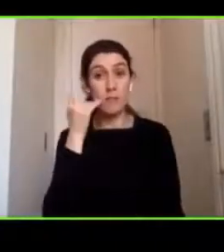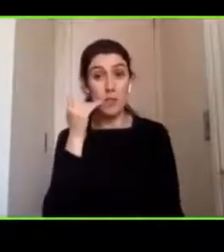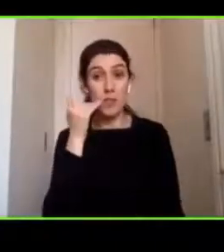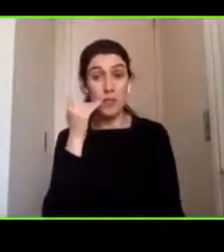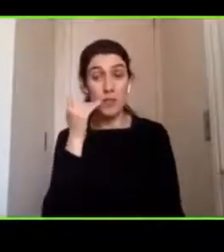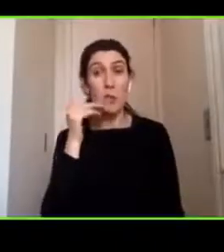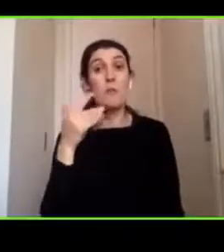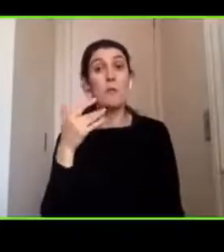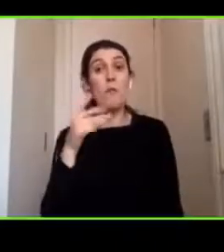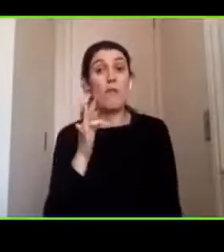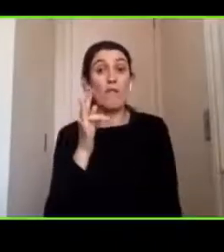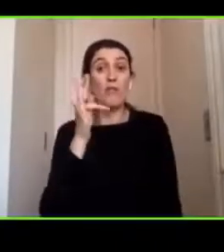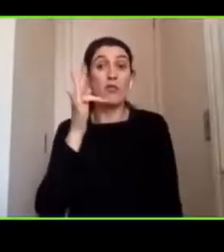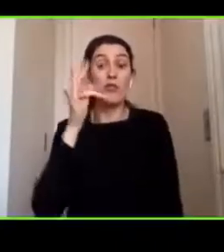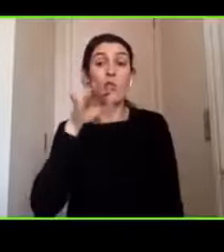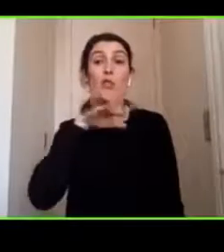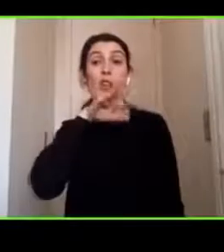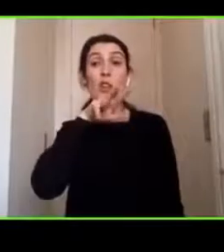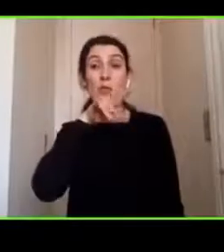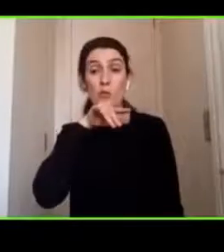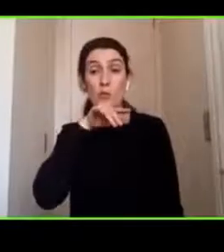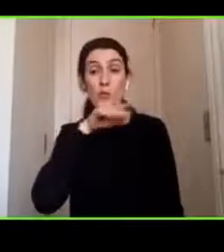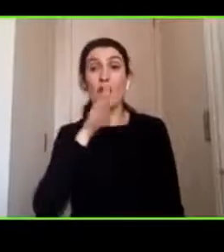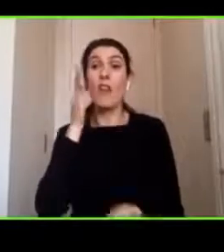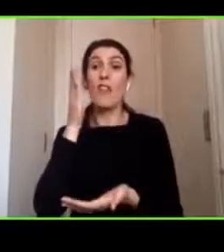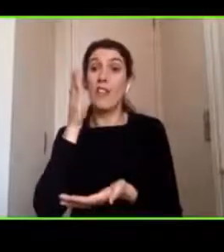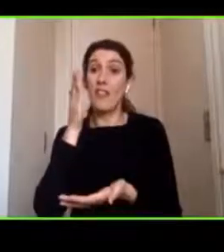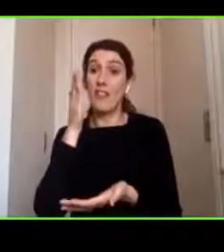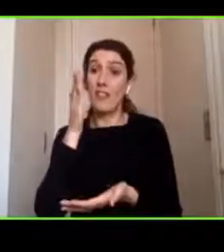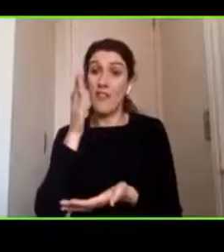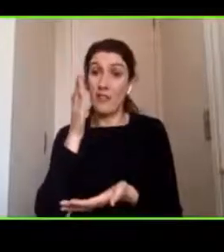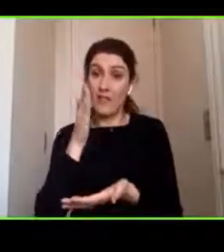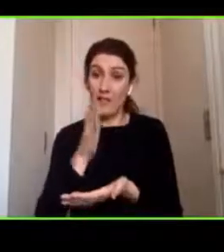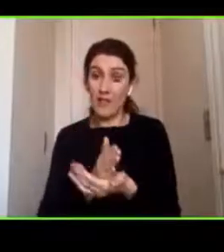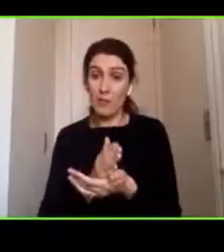adulto que tenemos que preparar para la vida laboral